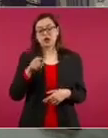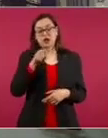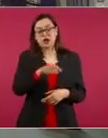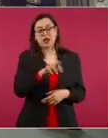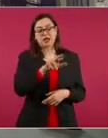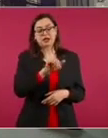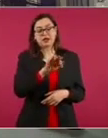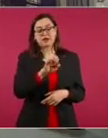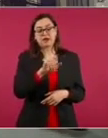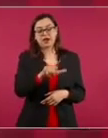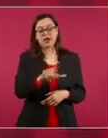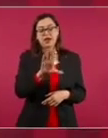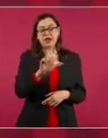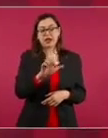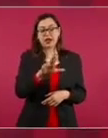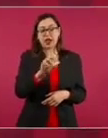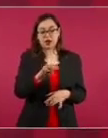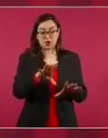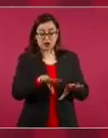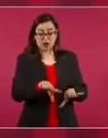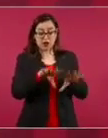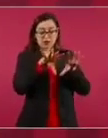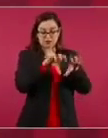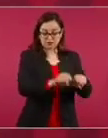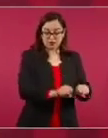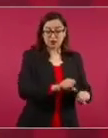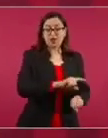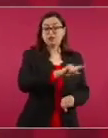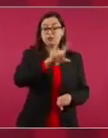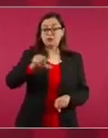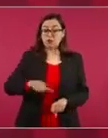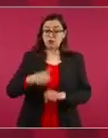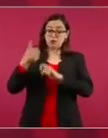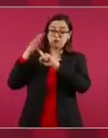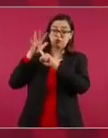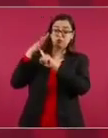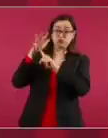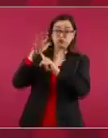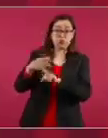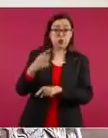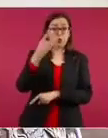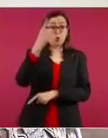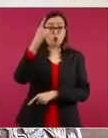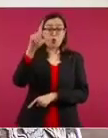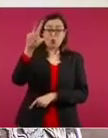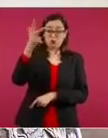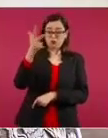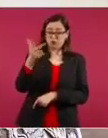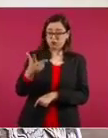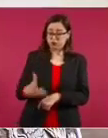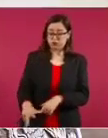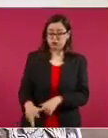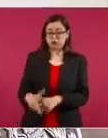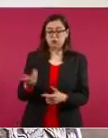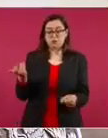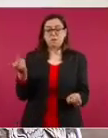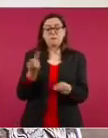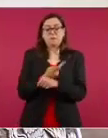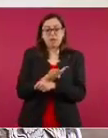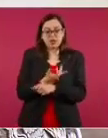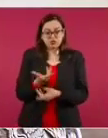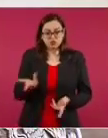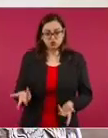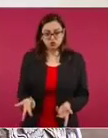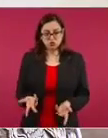Están por dar a conocer, si no es que ya dieron a conocer el dictamen de las causas del